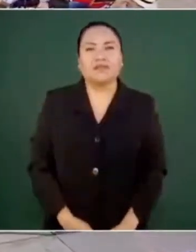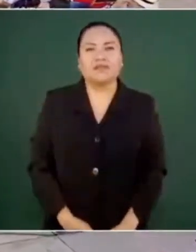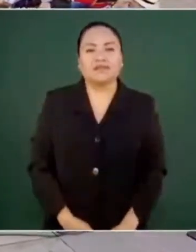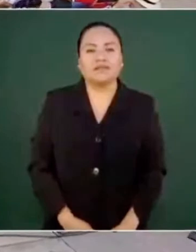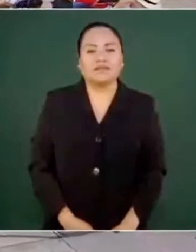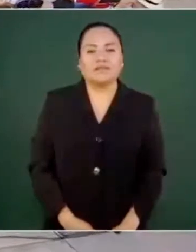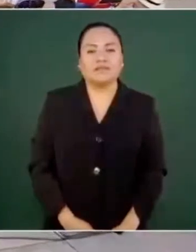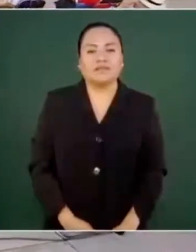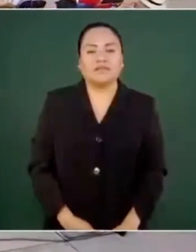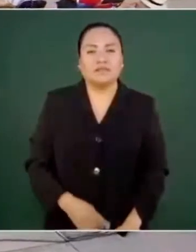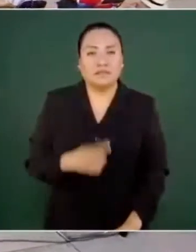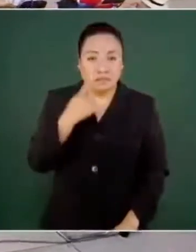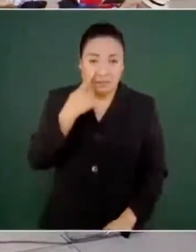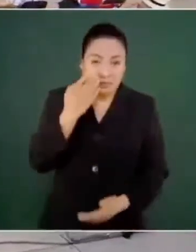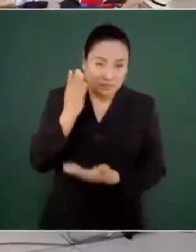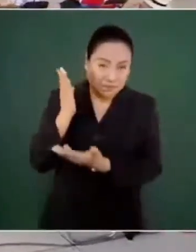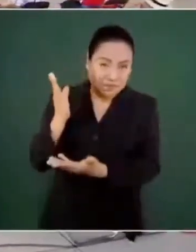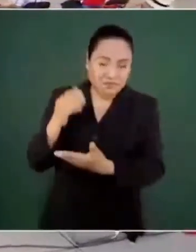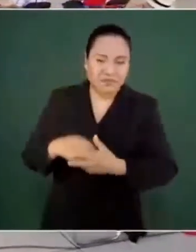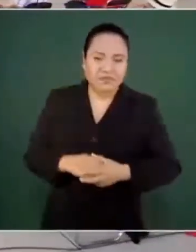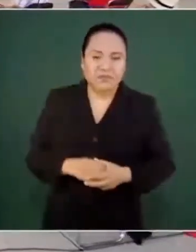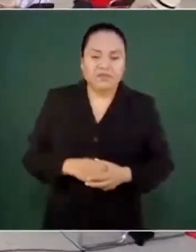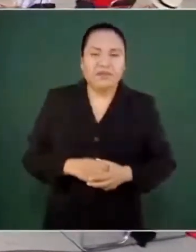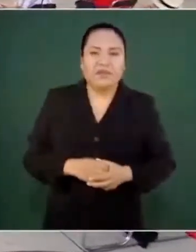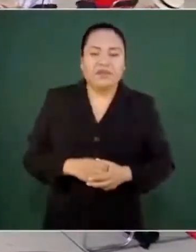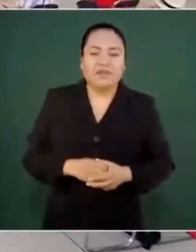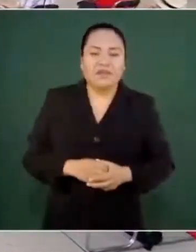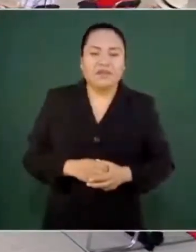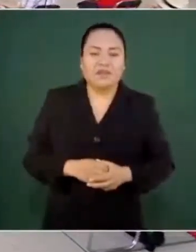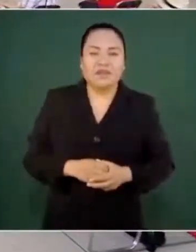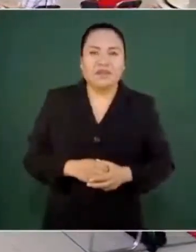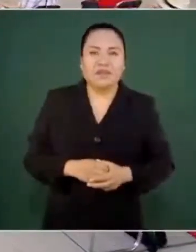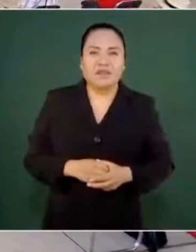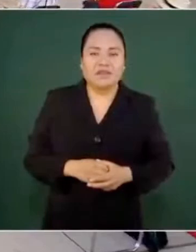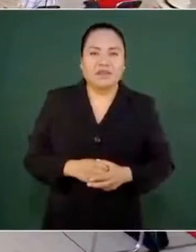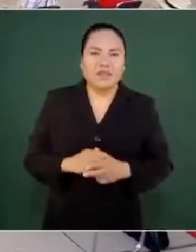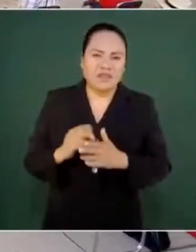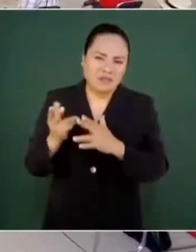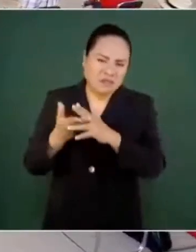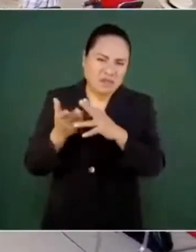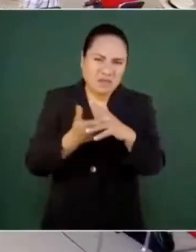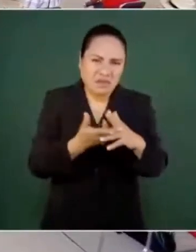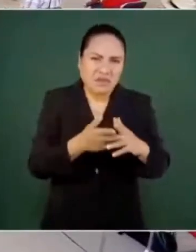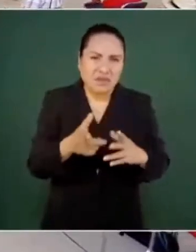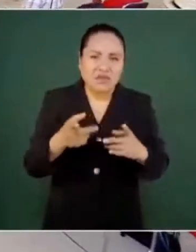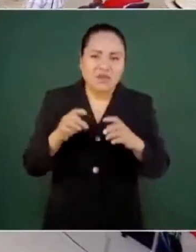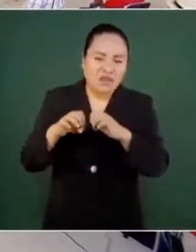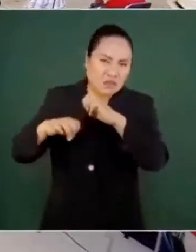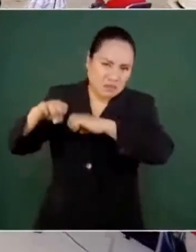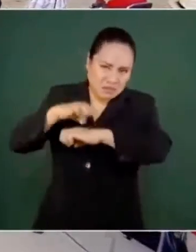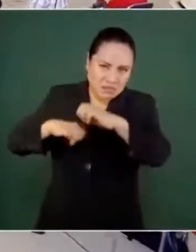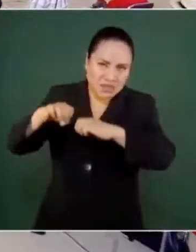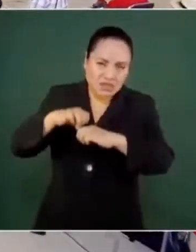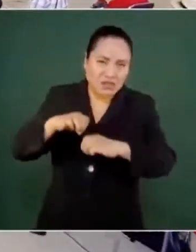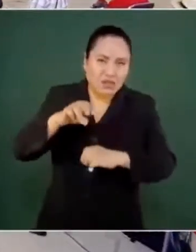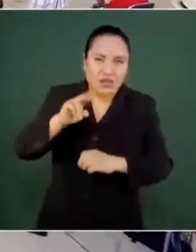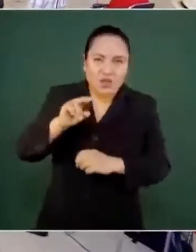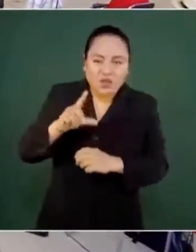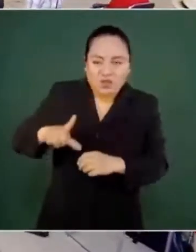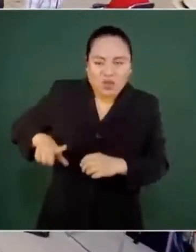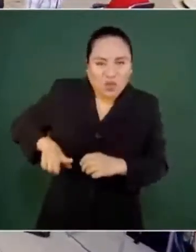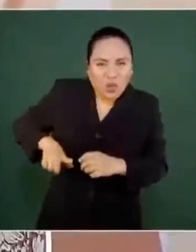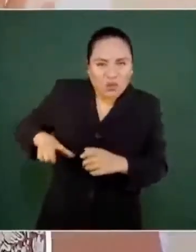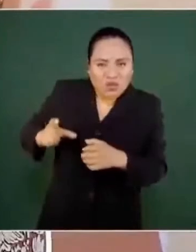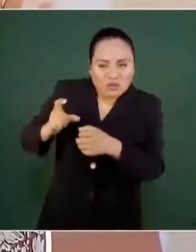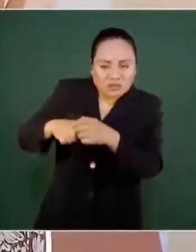Ahí está, porque preguntas, extorsiona el crimen a organizaciones no gubernamentales. Sinceramente no hemos